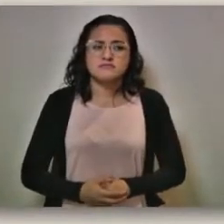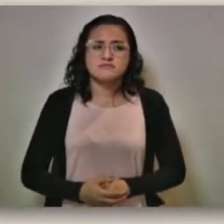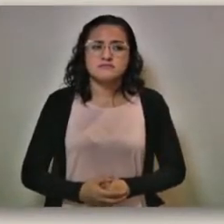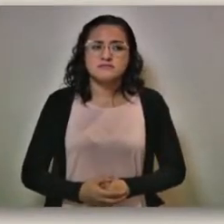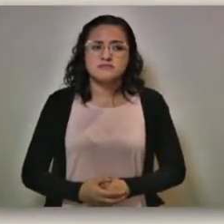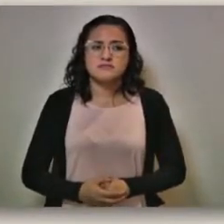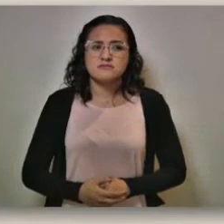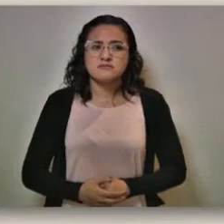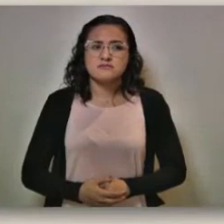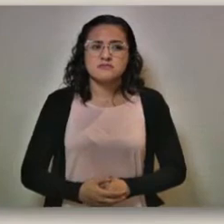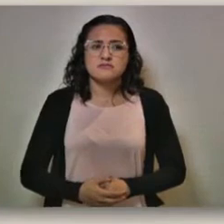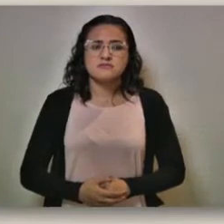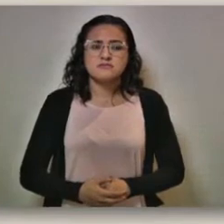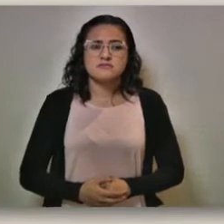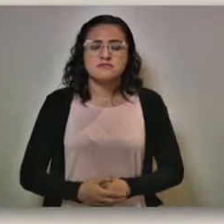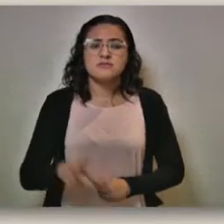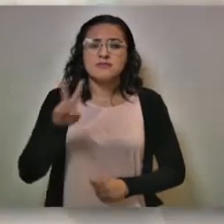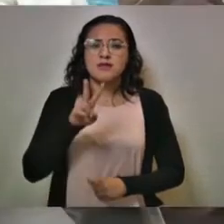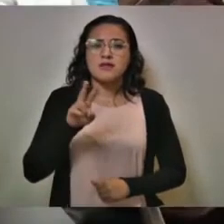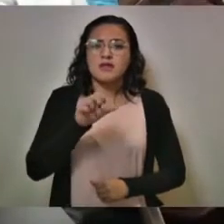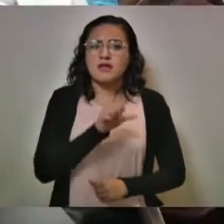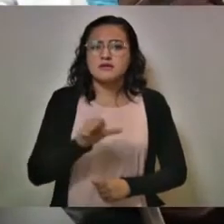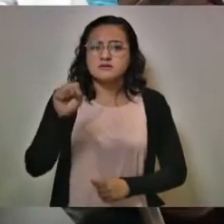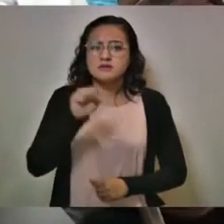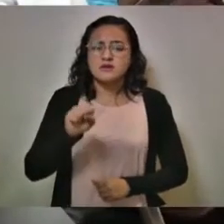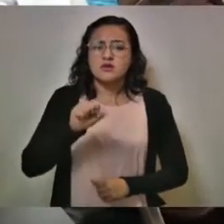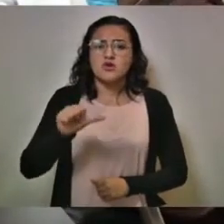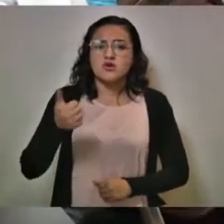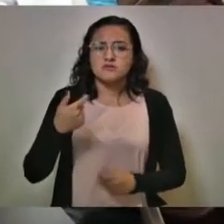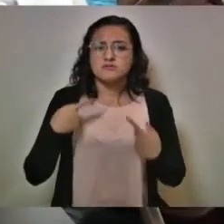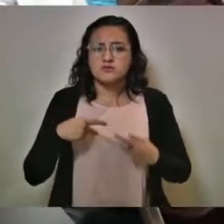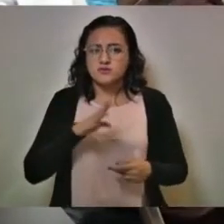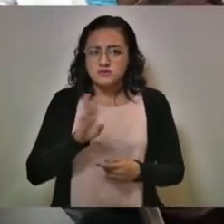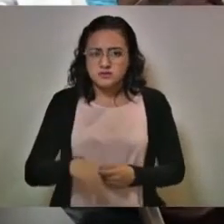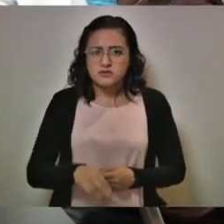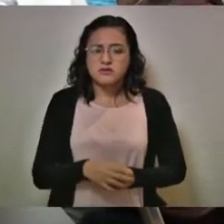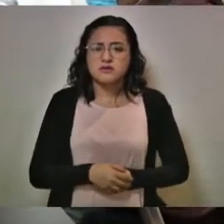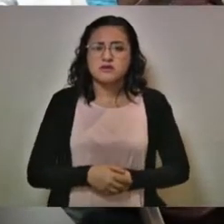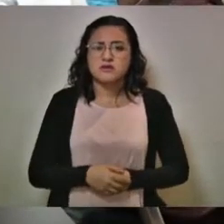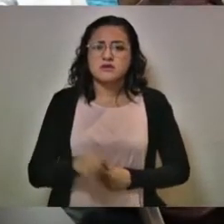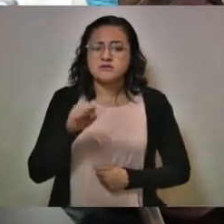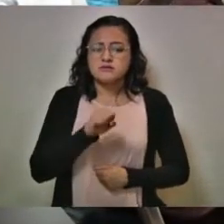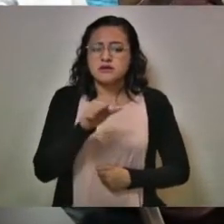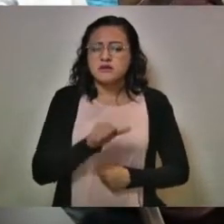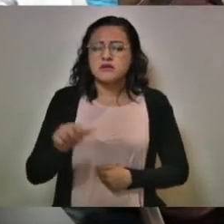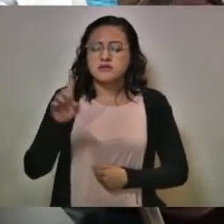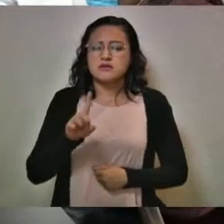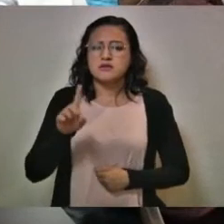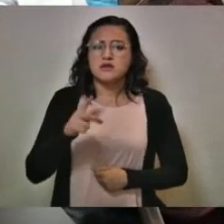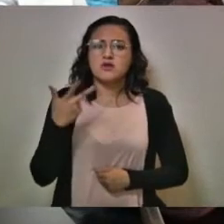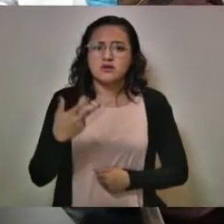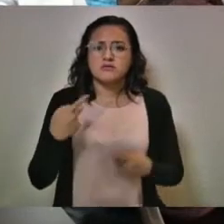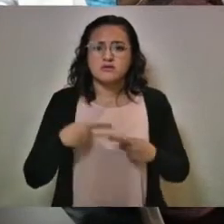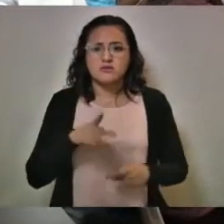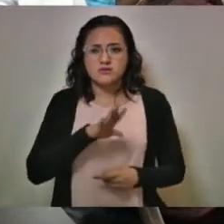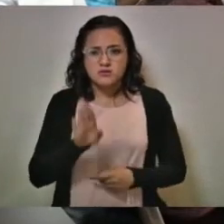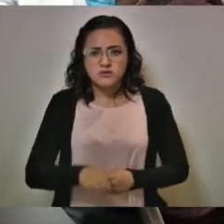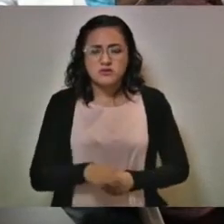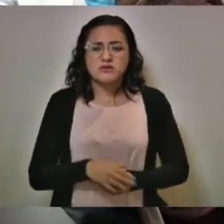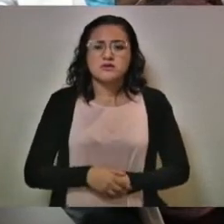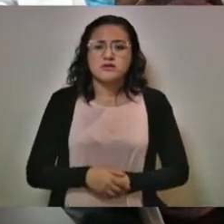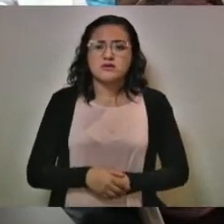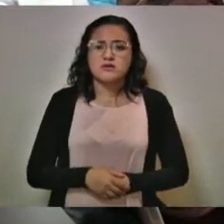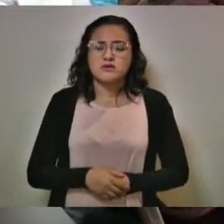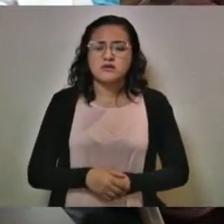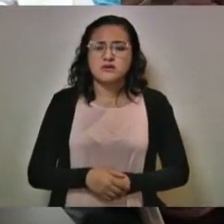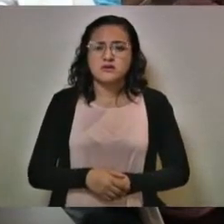De viernes a sábado, 11 fallecidos. De sábado a domingo, 8 fallecidos.